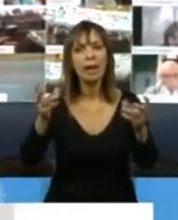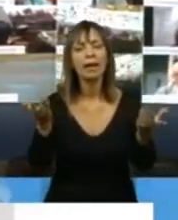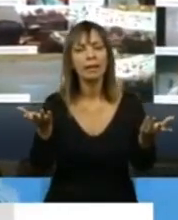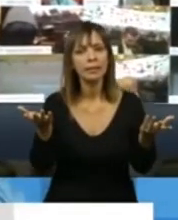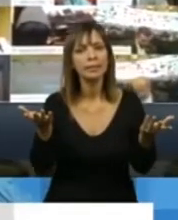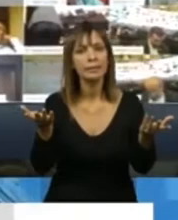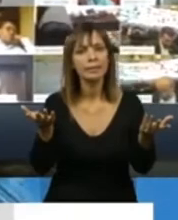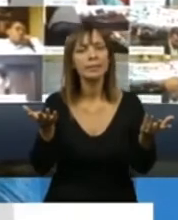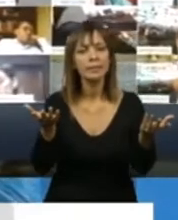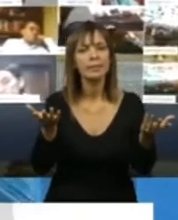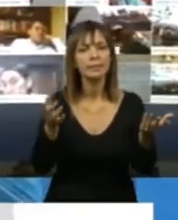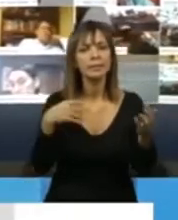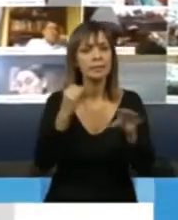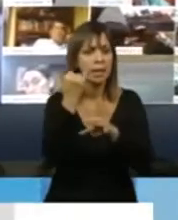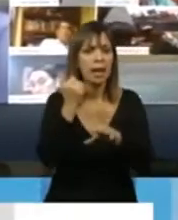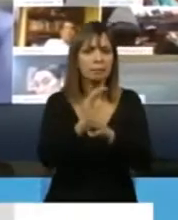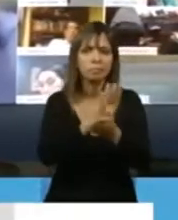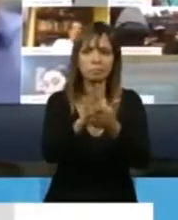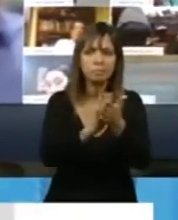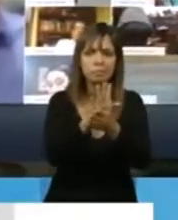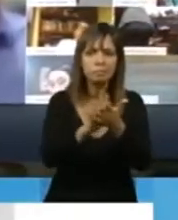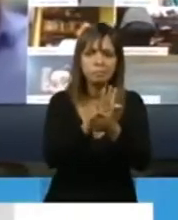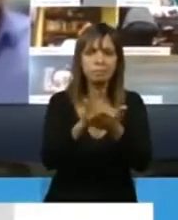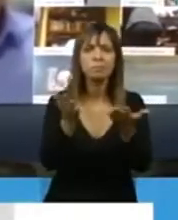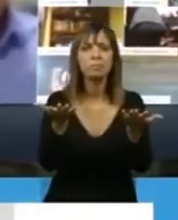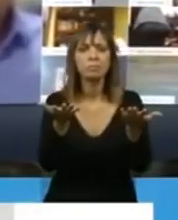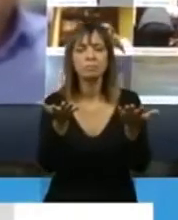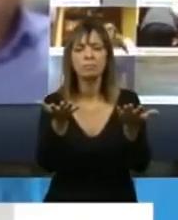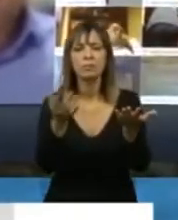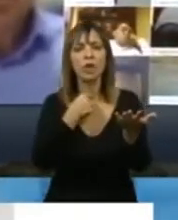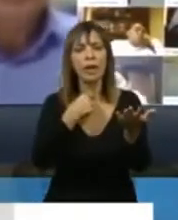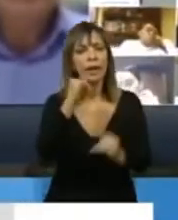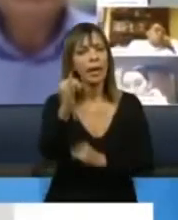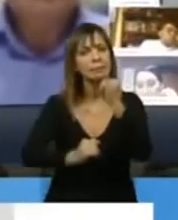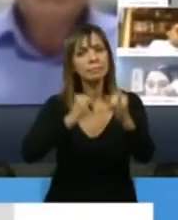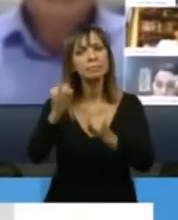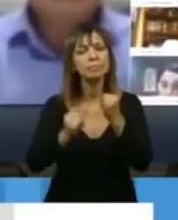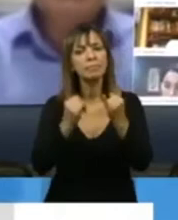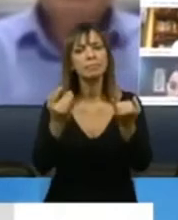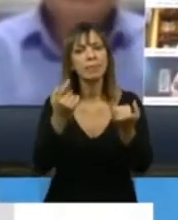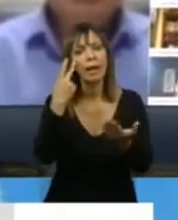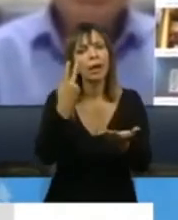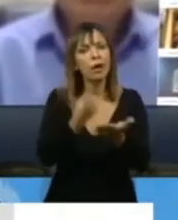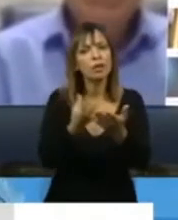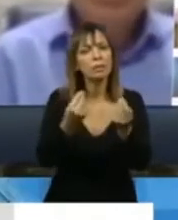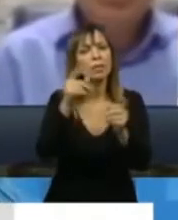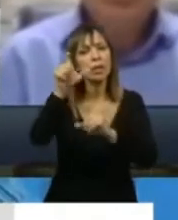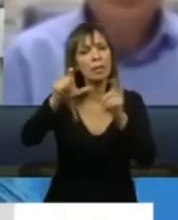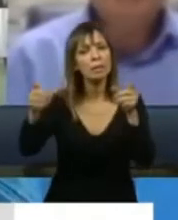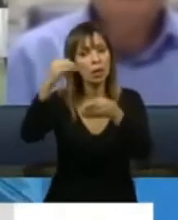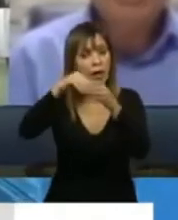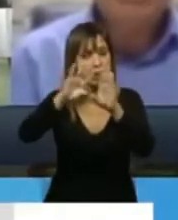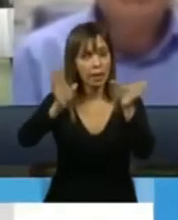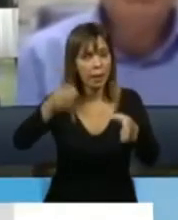ya fue superado, pero quería expresar mi reconocimiento al personal del Congreso,